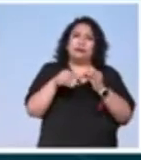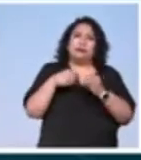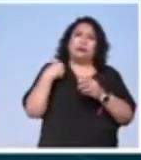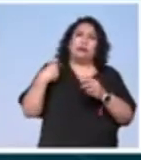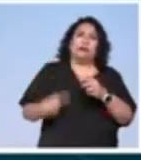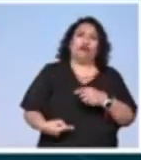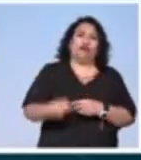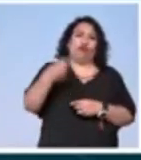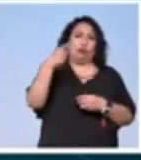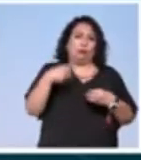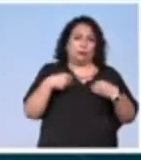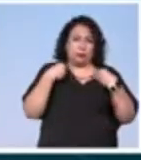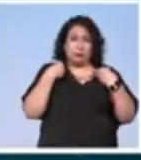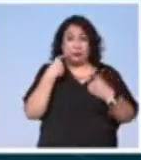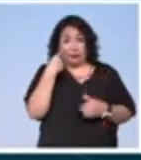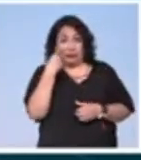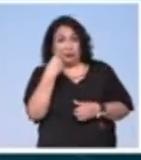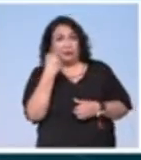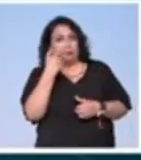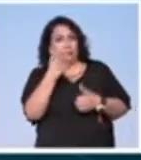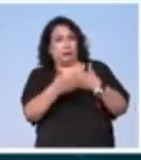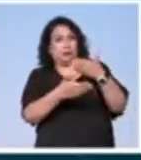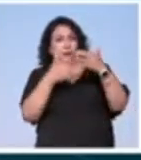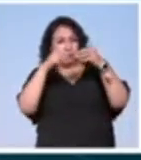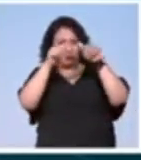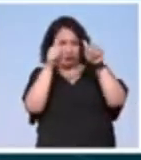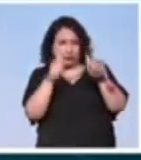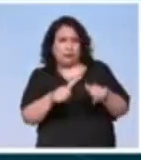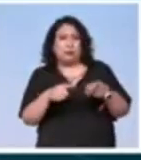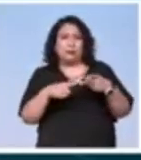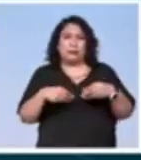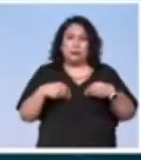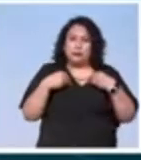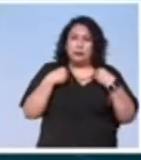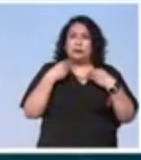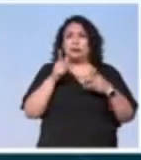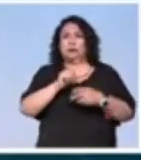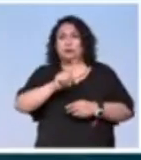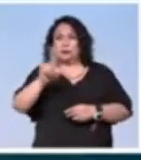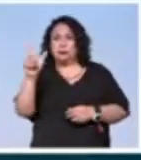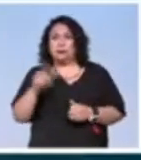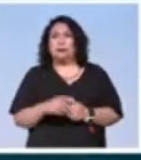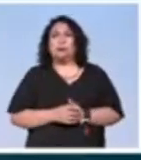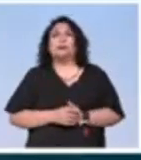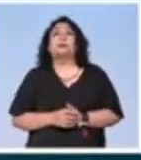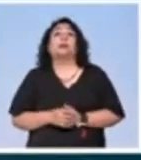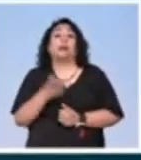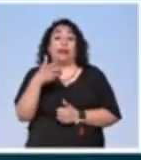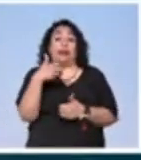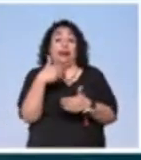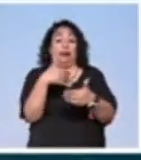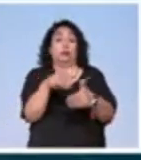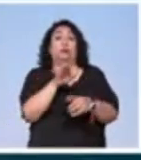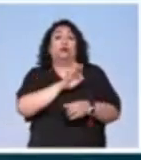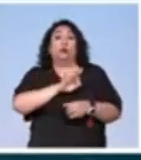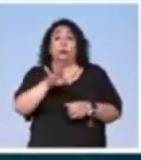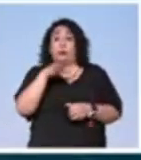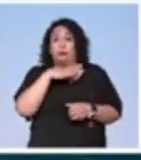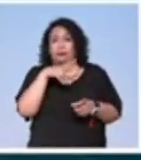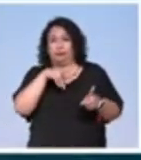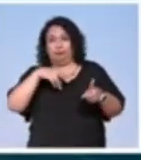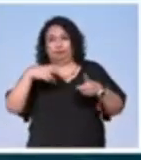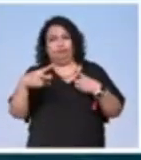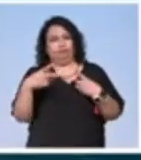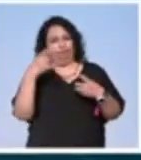largo de su vida, dando cuenta de los procesos artísticos, biográficos y profesionales. Este archivo hace posible tener una